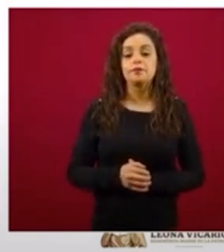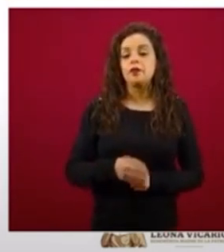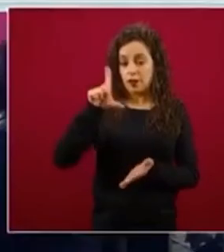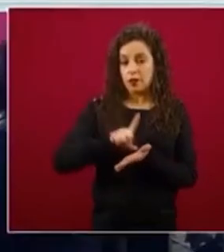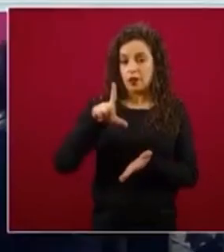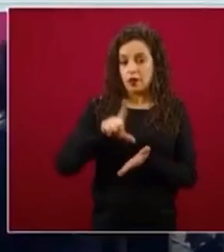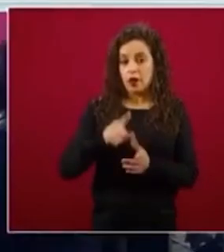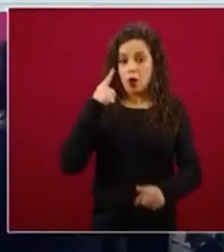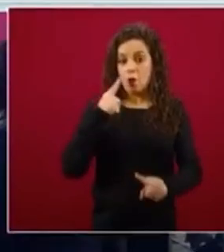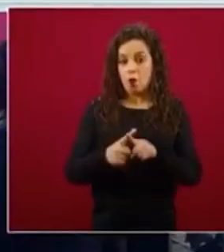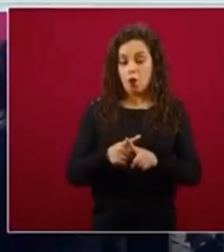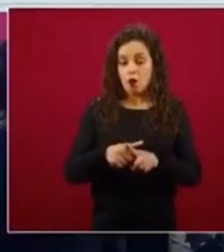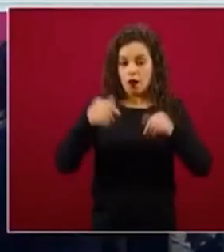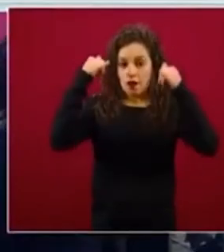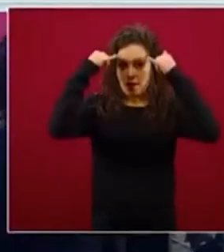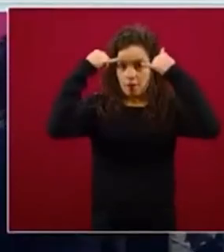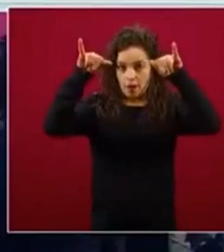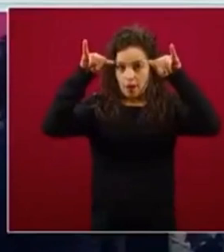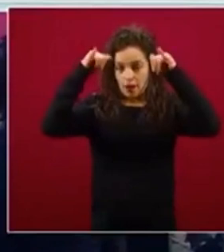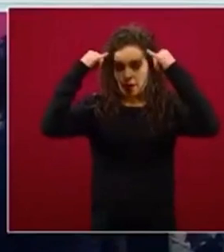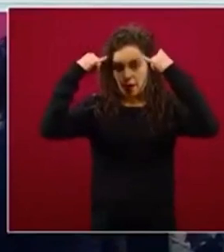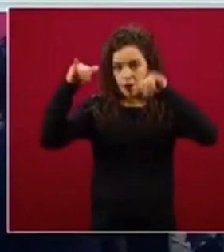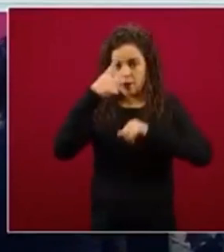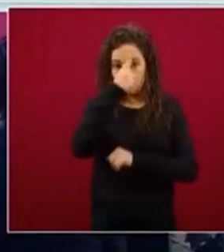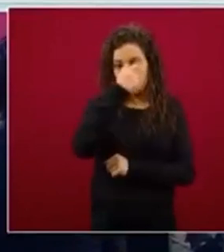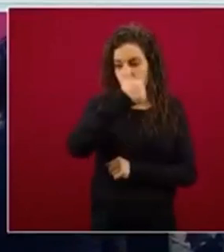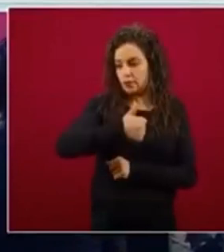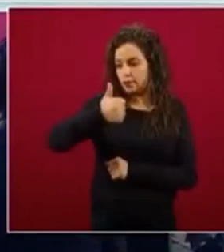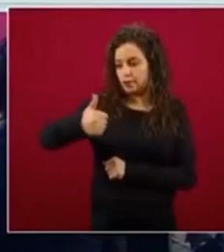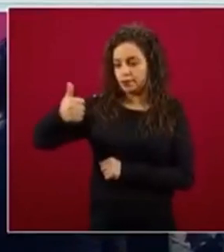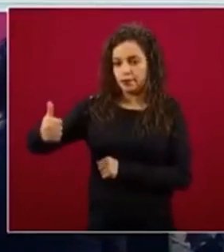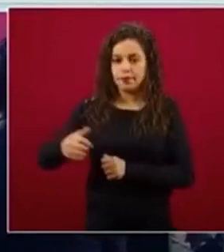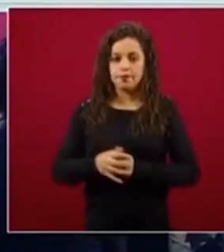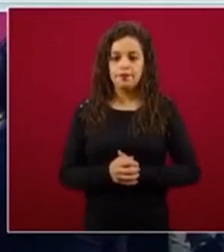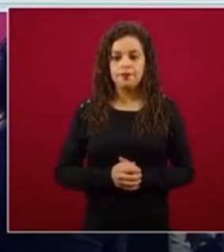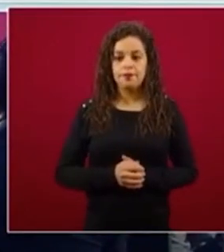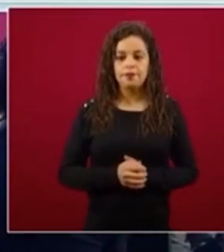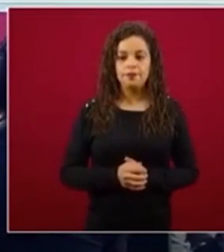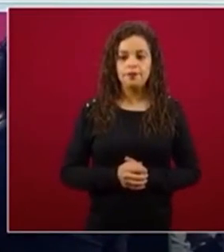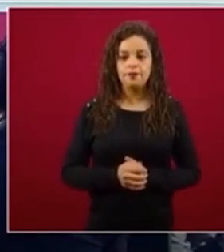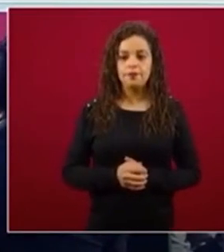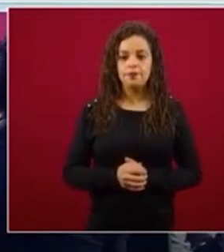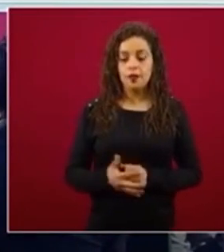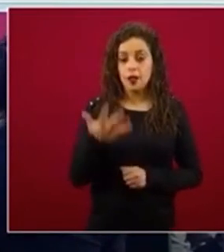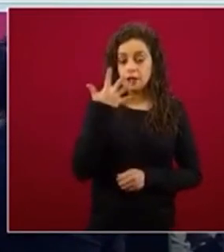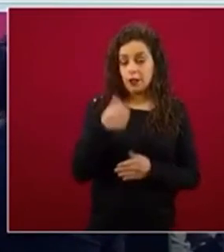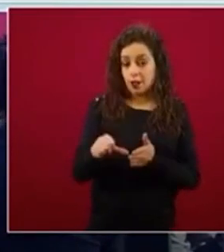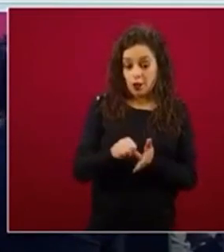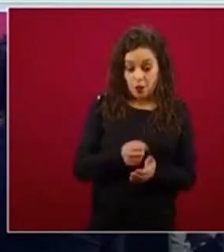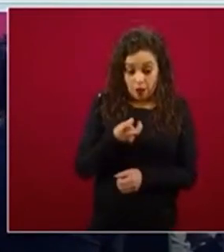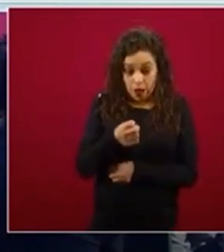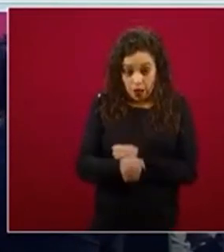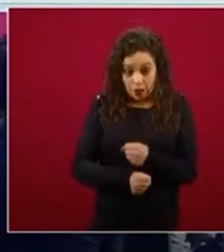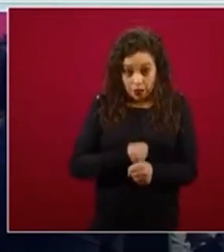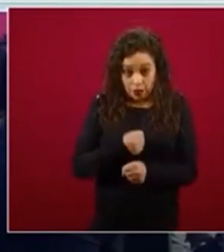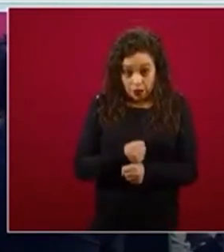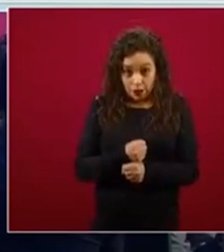vacas. En los primeros cinco meses de este año, porque este programa arrancó